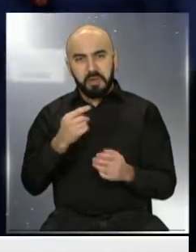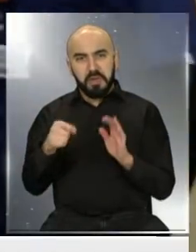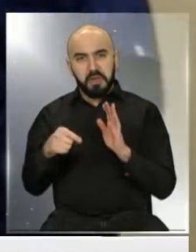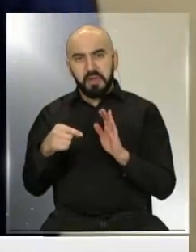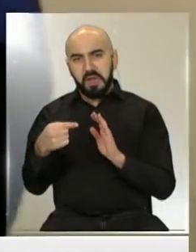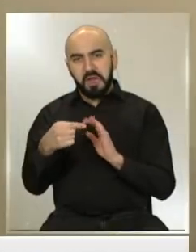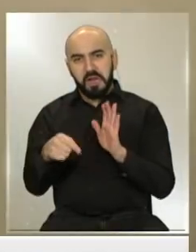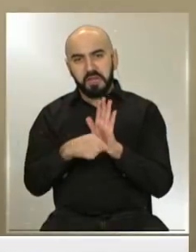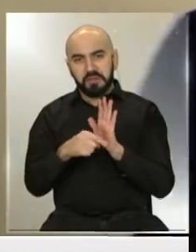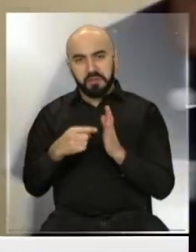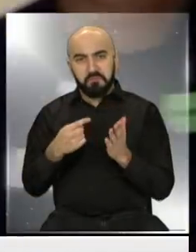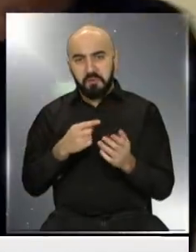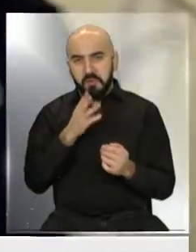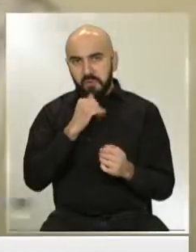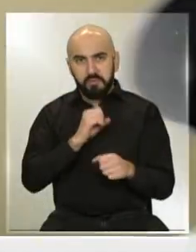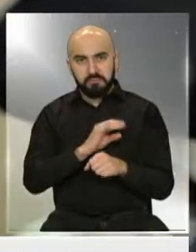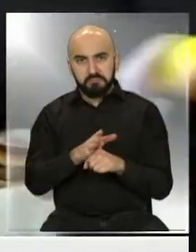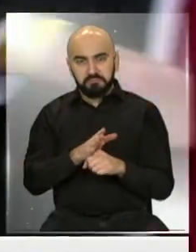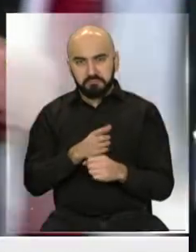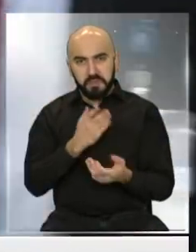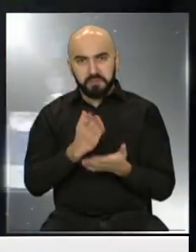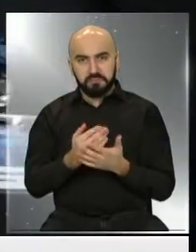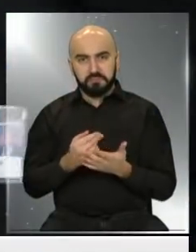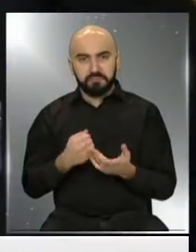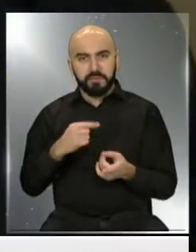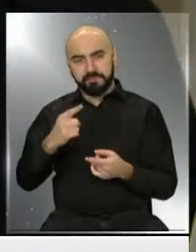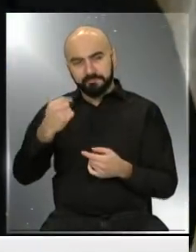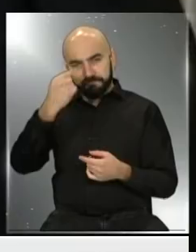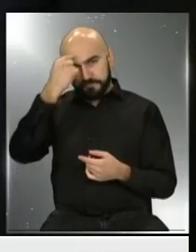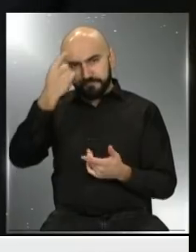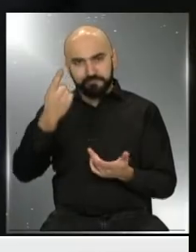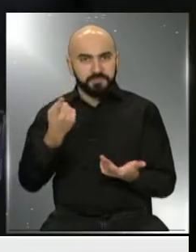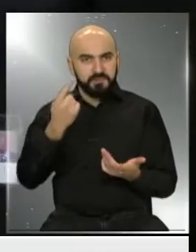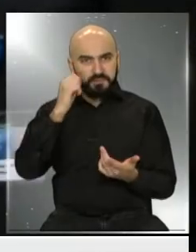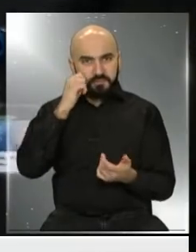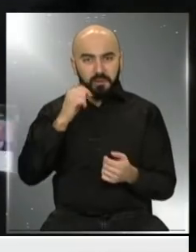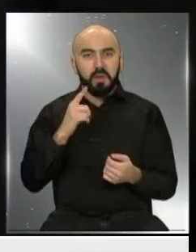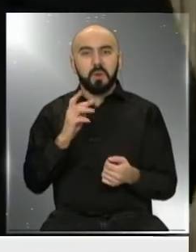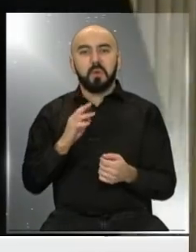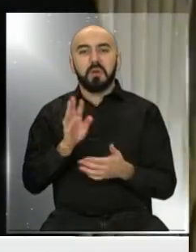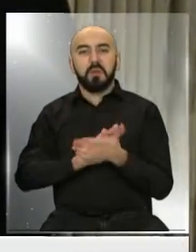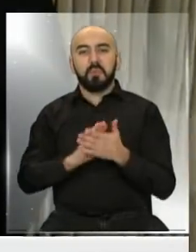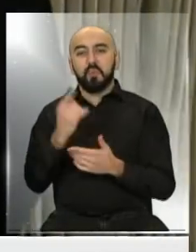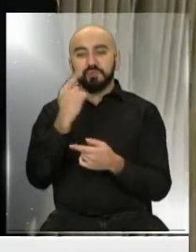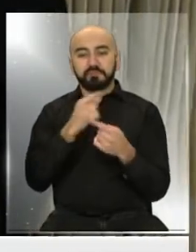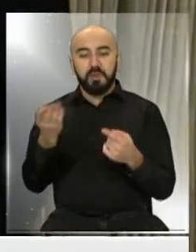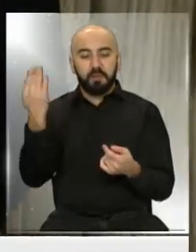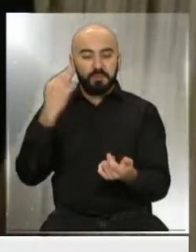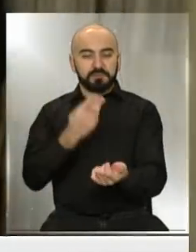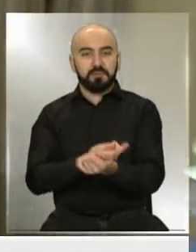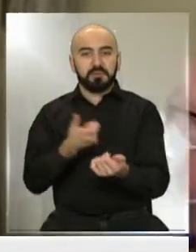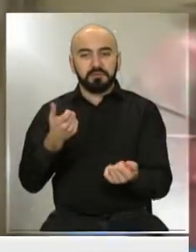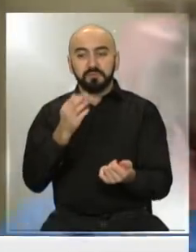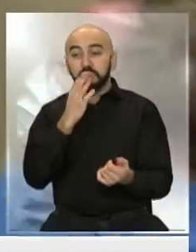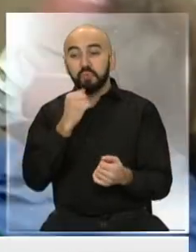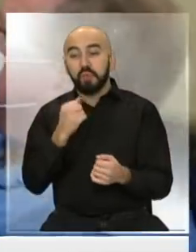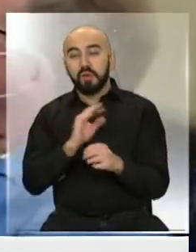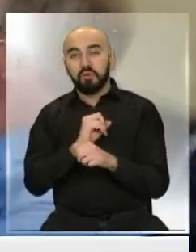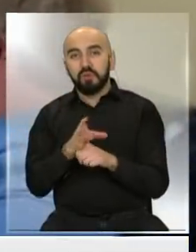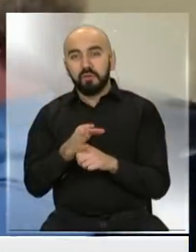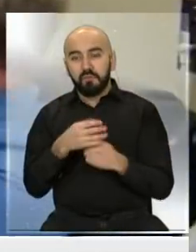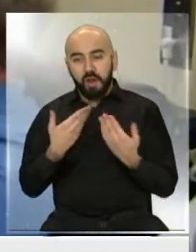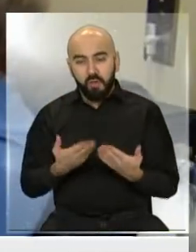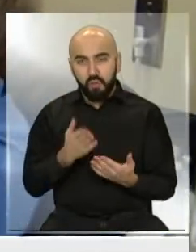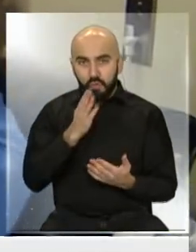Absurdo, muy absurdo, porque eso no quiere decir que porque se haya hecho un test la semana pasada ahora no se va a contagiar. Bueno,